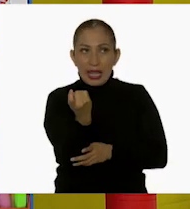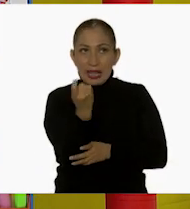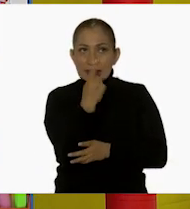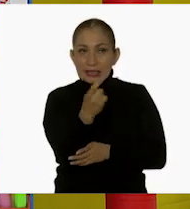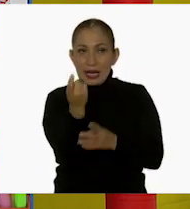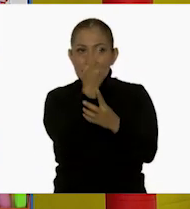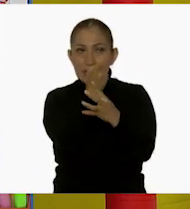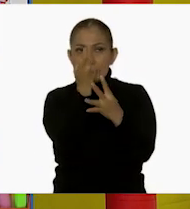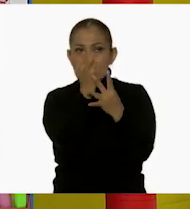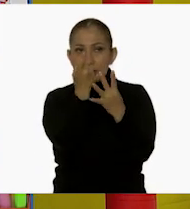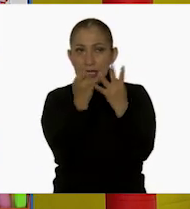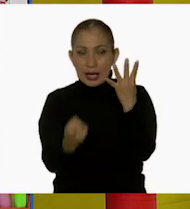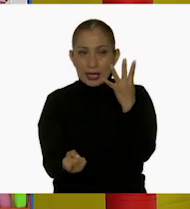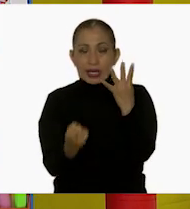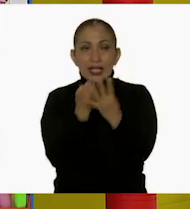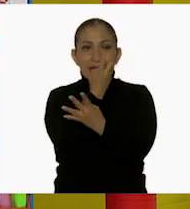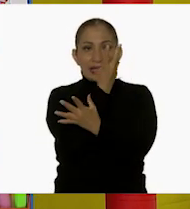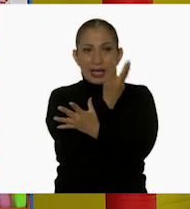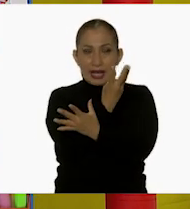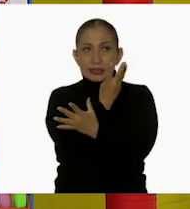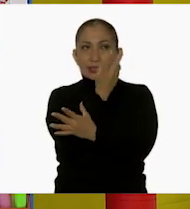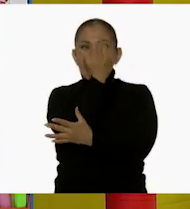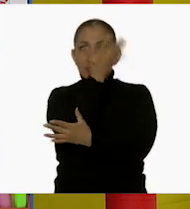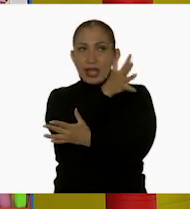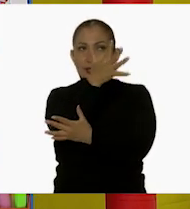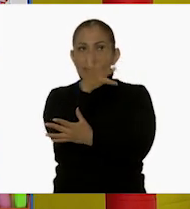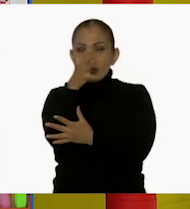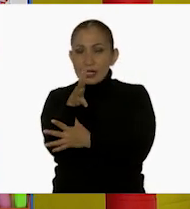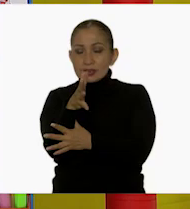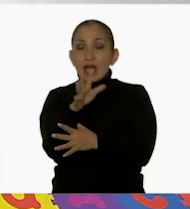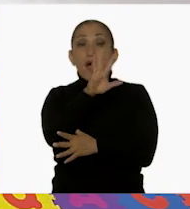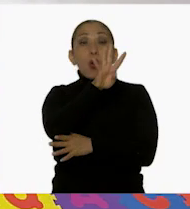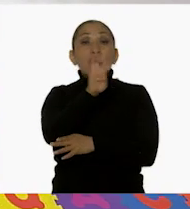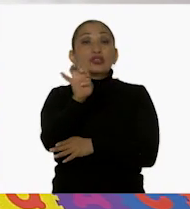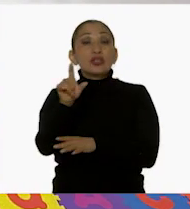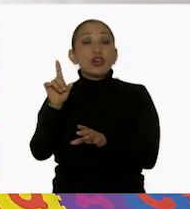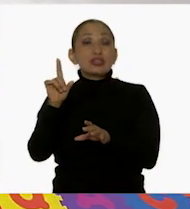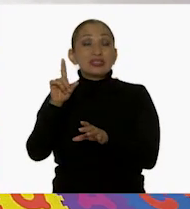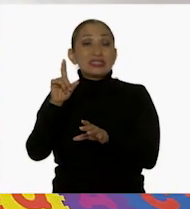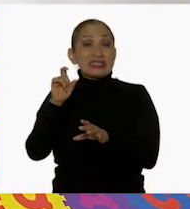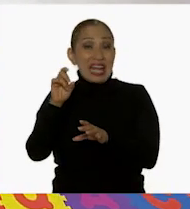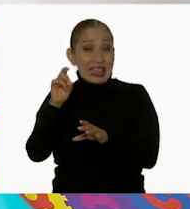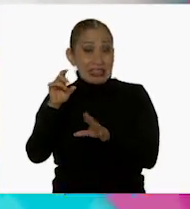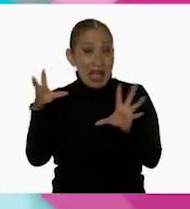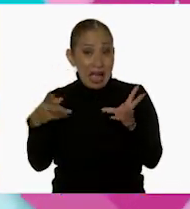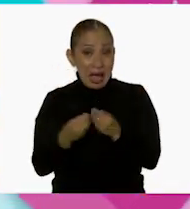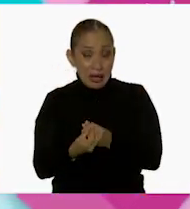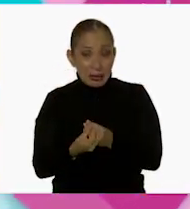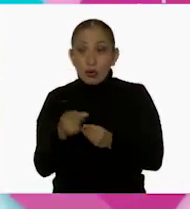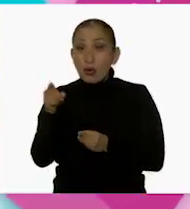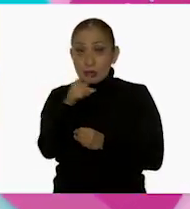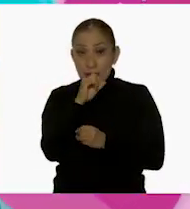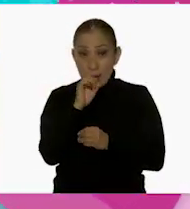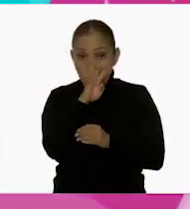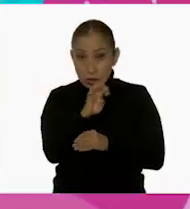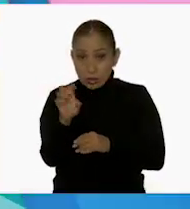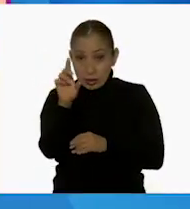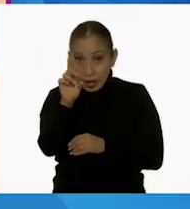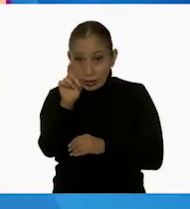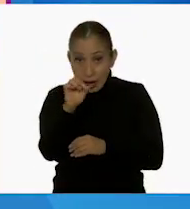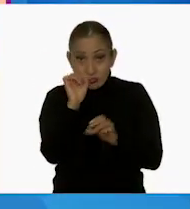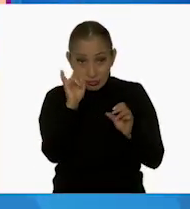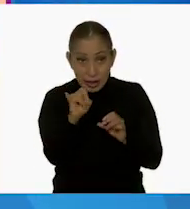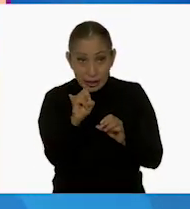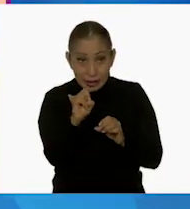y tres decenas. Muy Serían 430. ¿Ustedes en casa también tienen 430? ¡Sí!